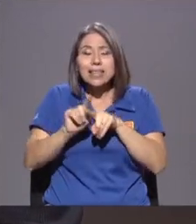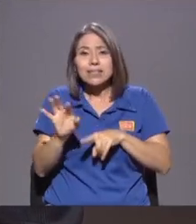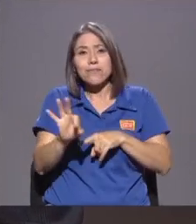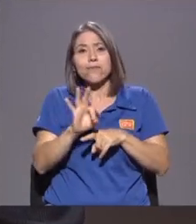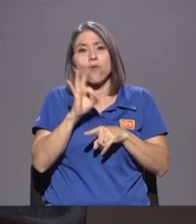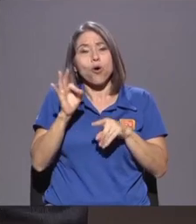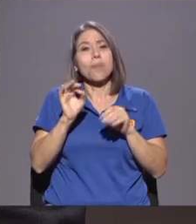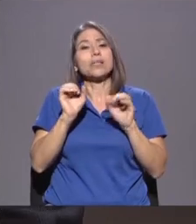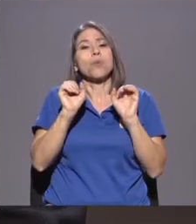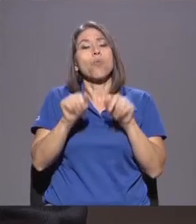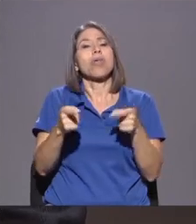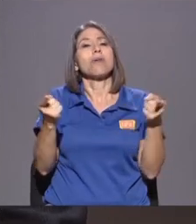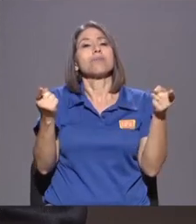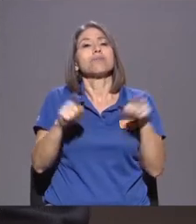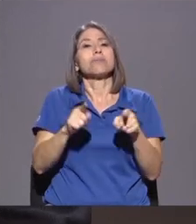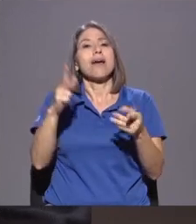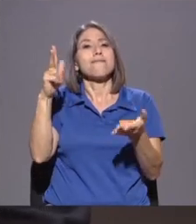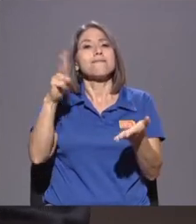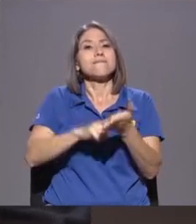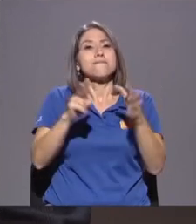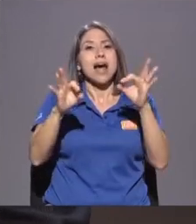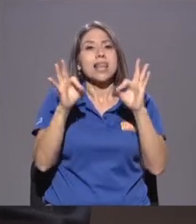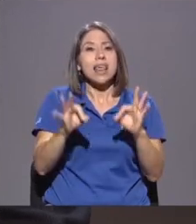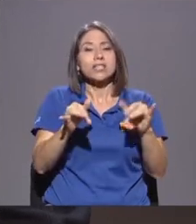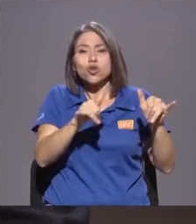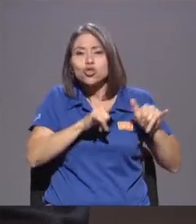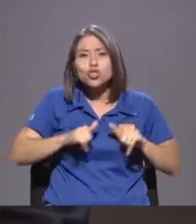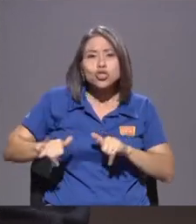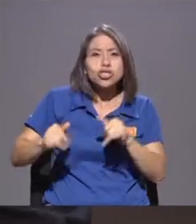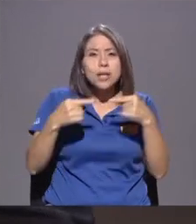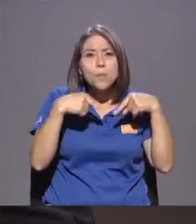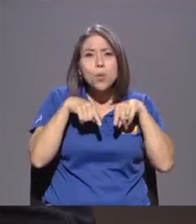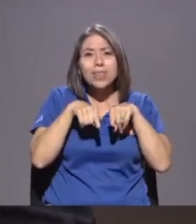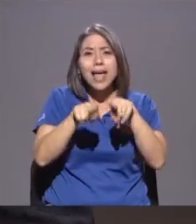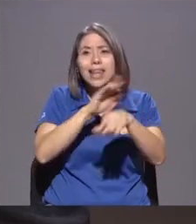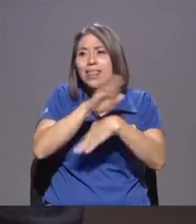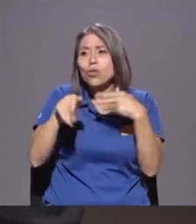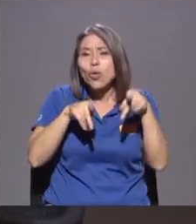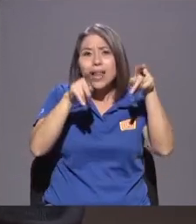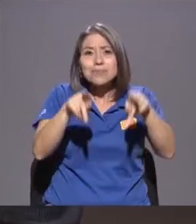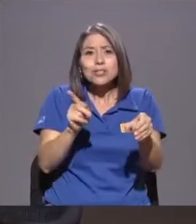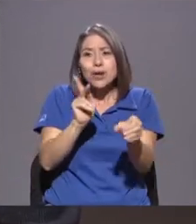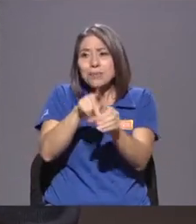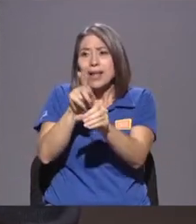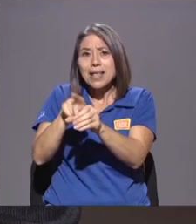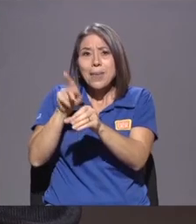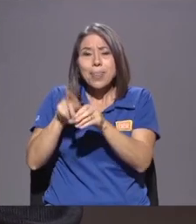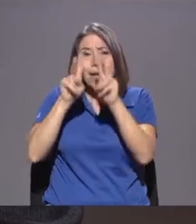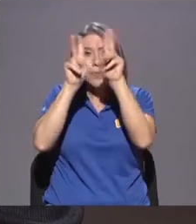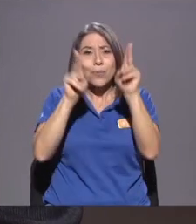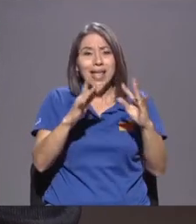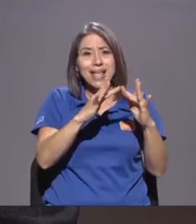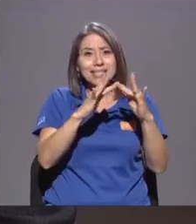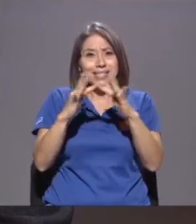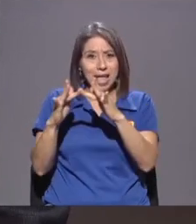inscripción Con la validación simultánea De todas las transacciones Que los participantes Hacen En el sistema